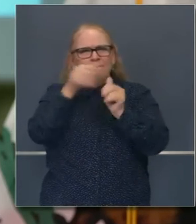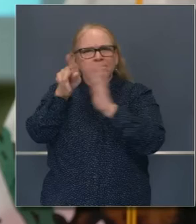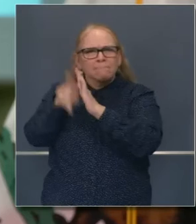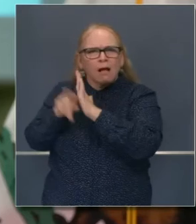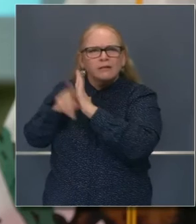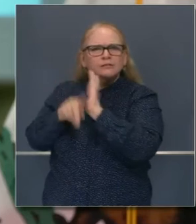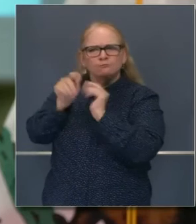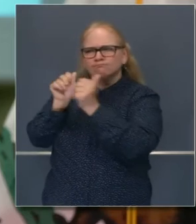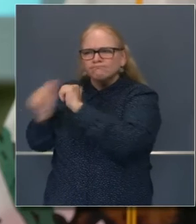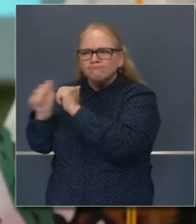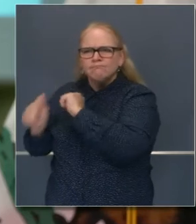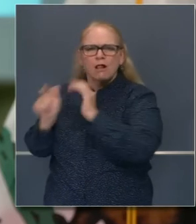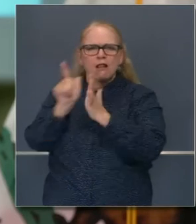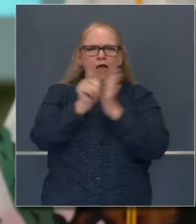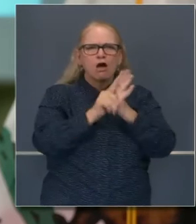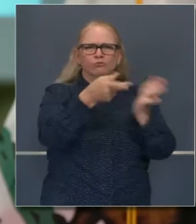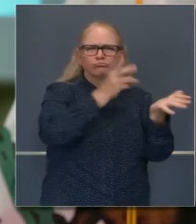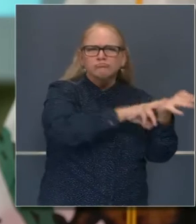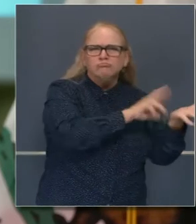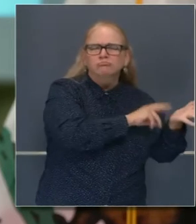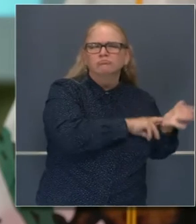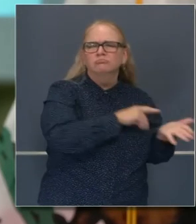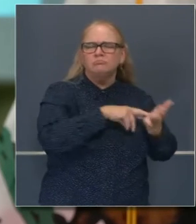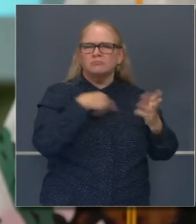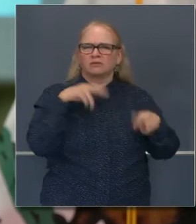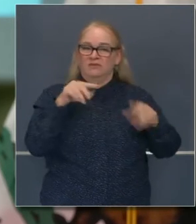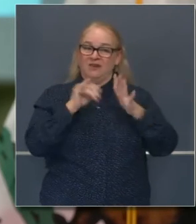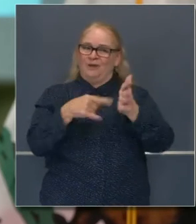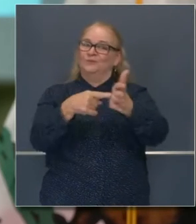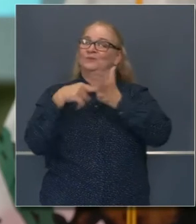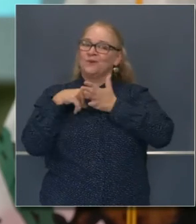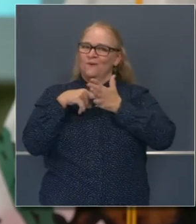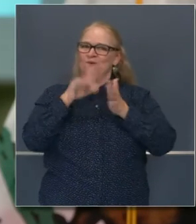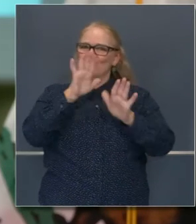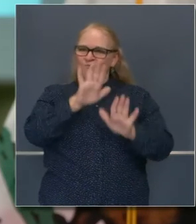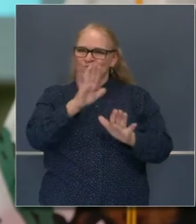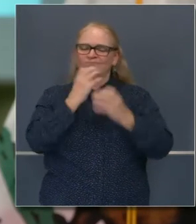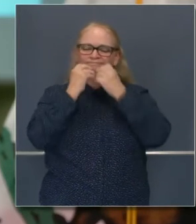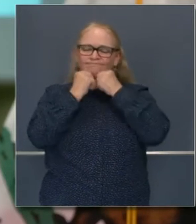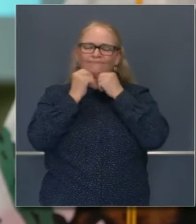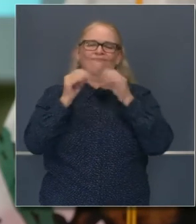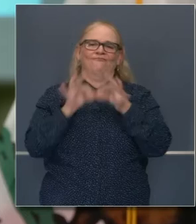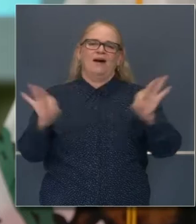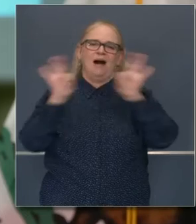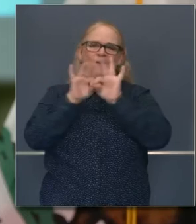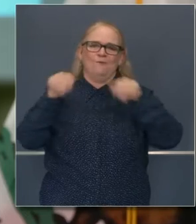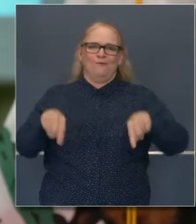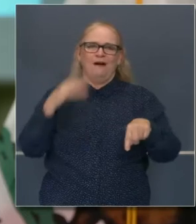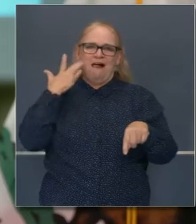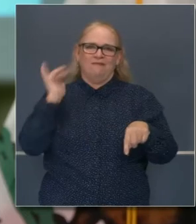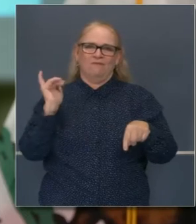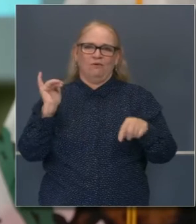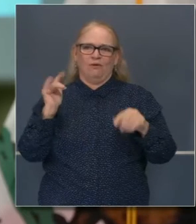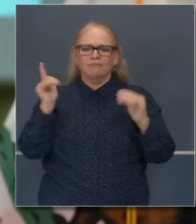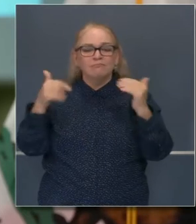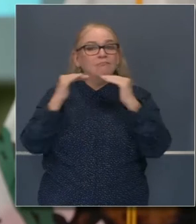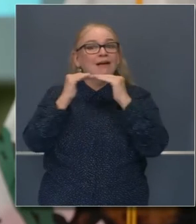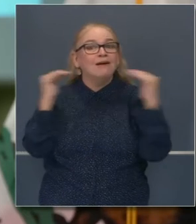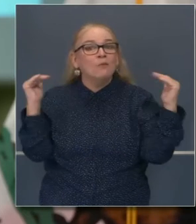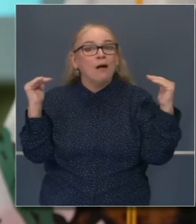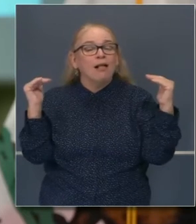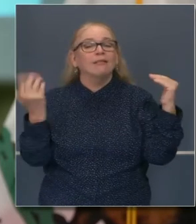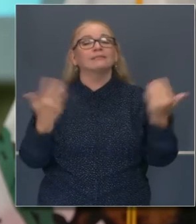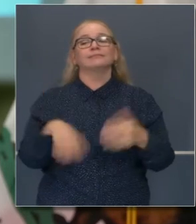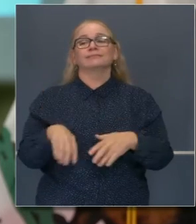normas e iniciativas que reflejan sus valores más profundos, que son igualdad